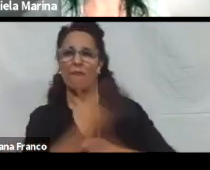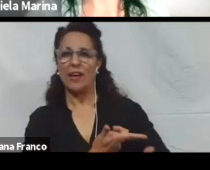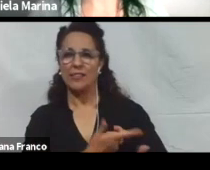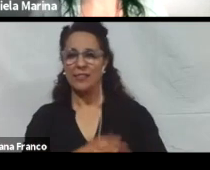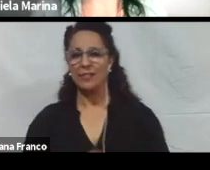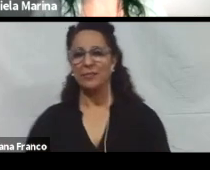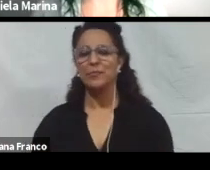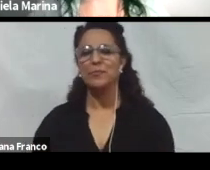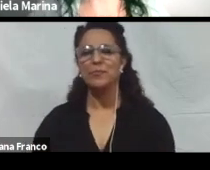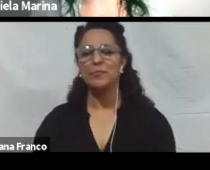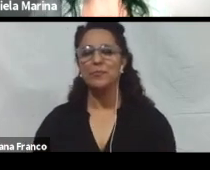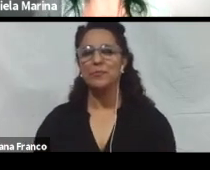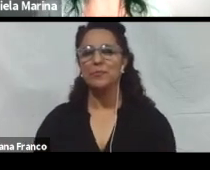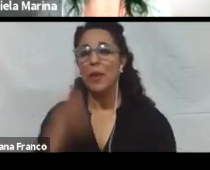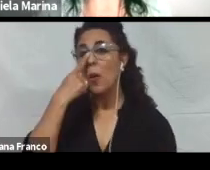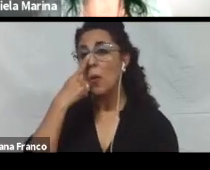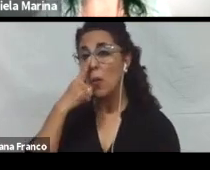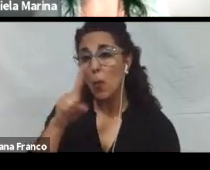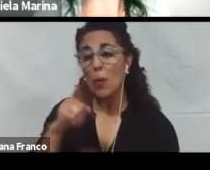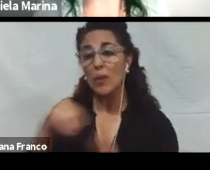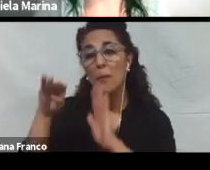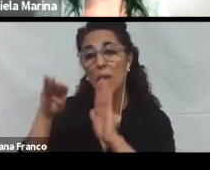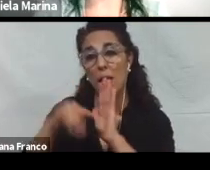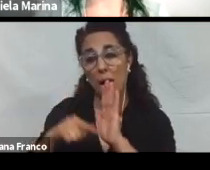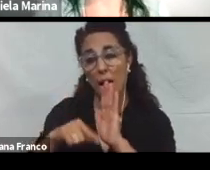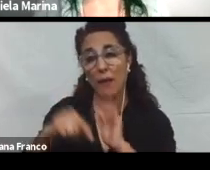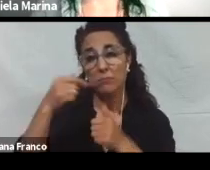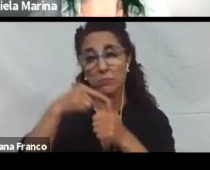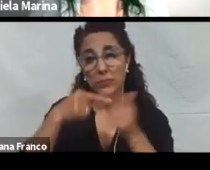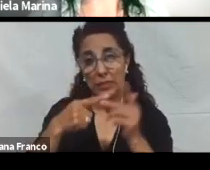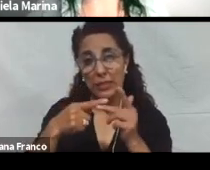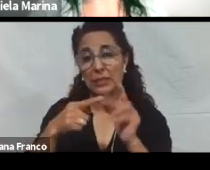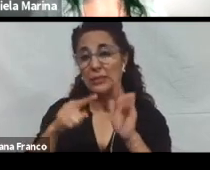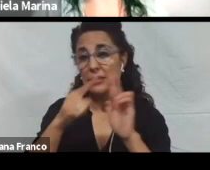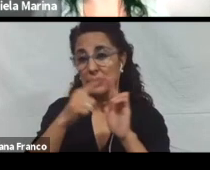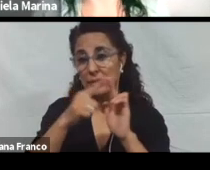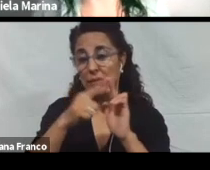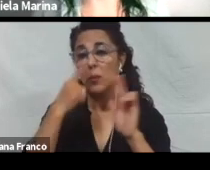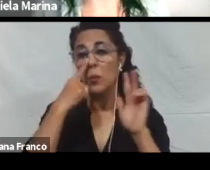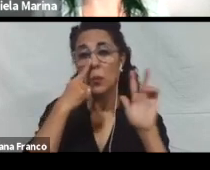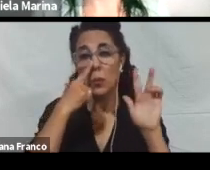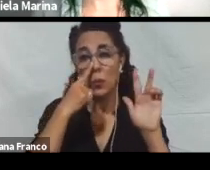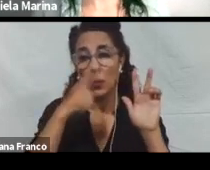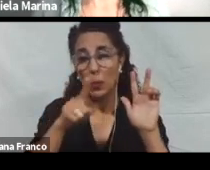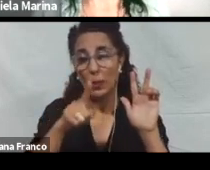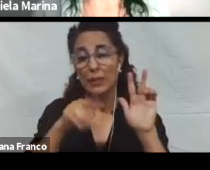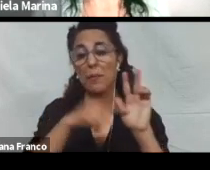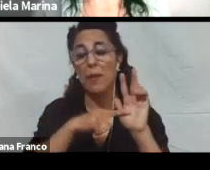Y la última pauta de este principio es comprensión, y nos indica que debemos